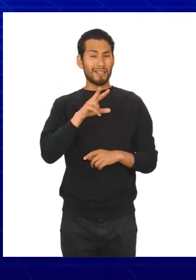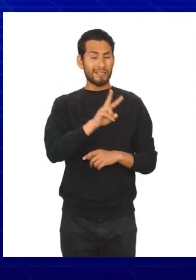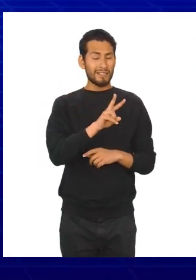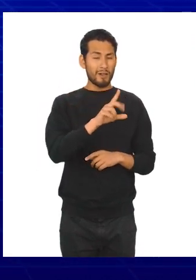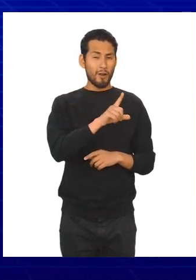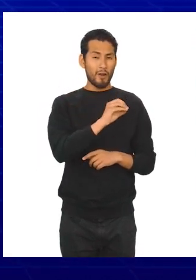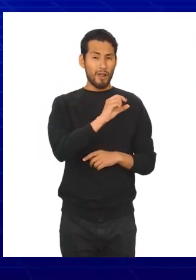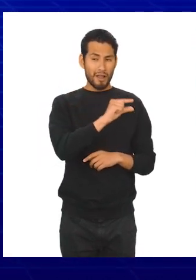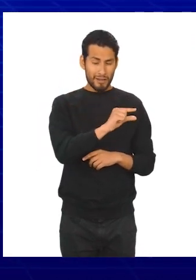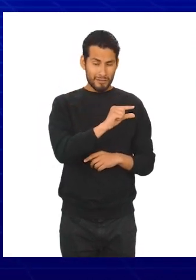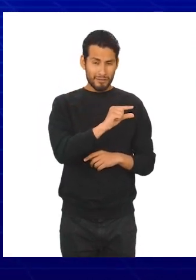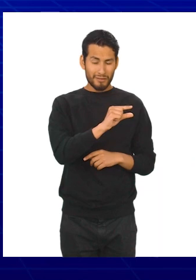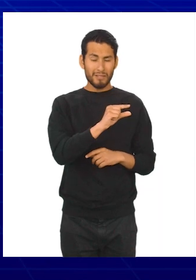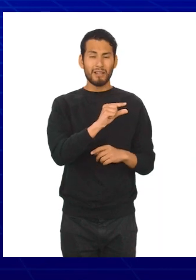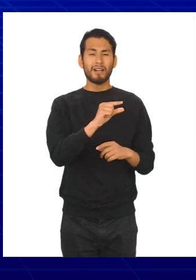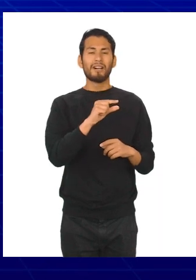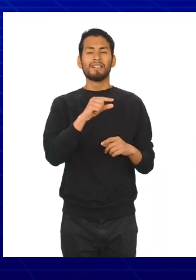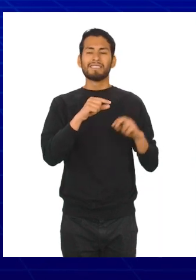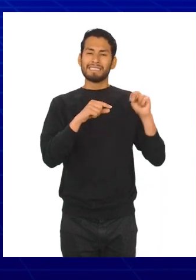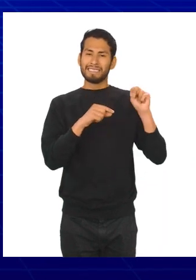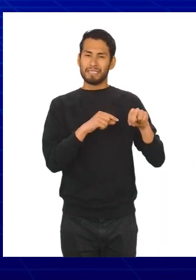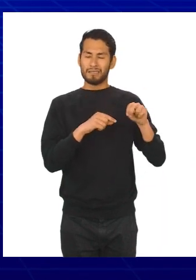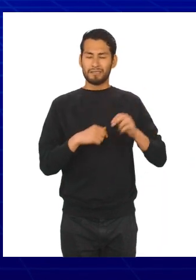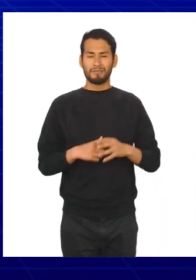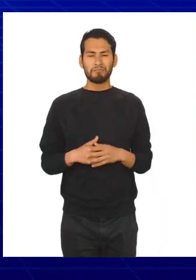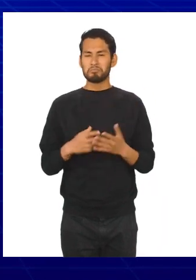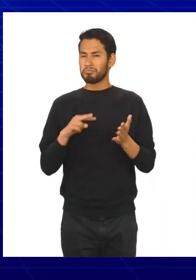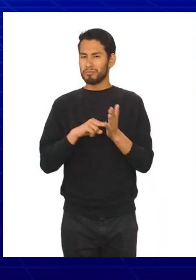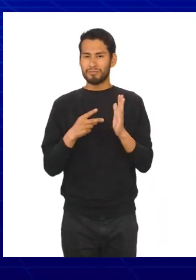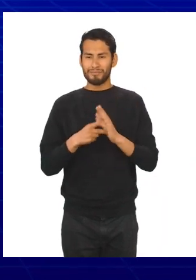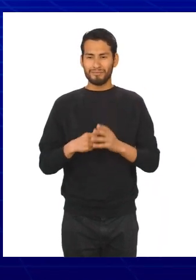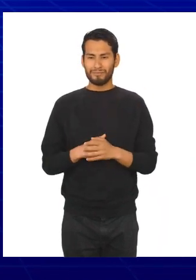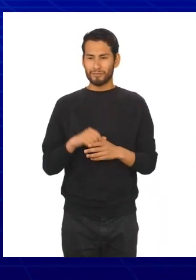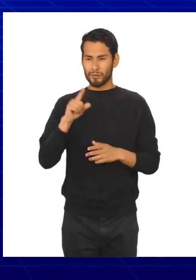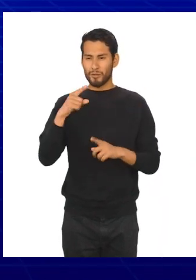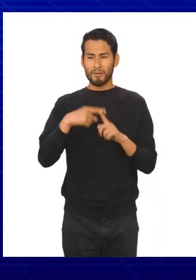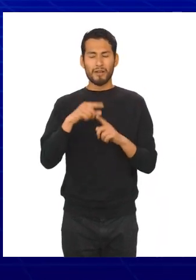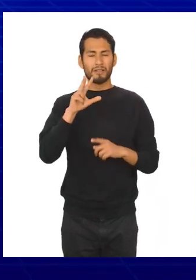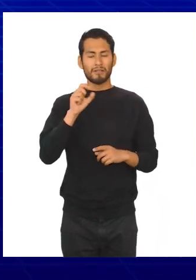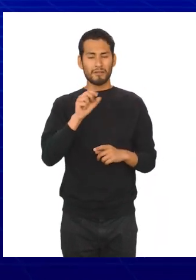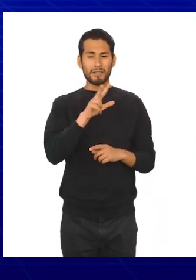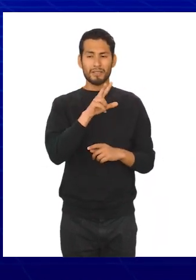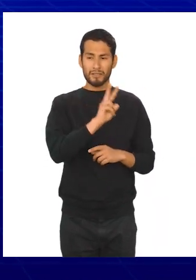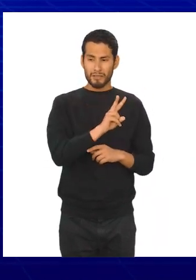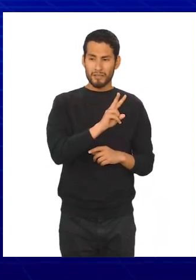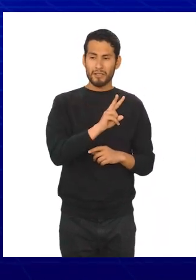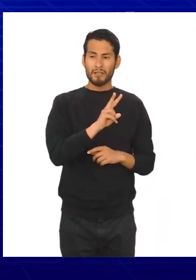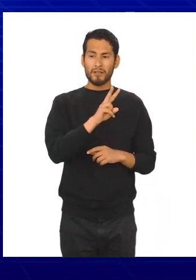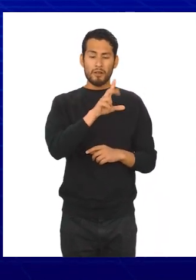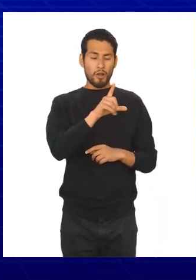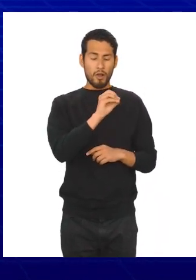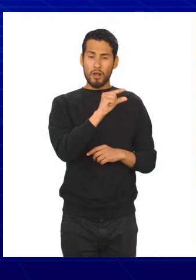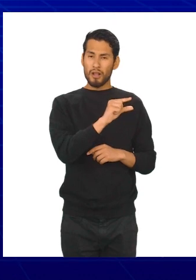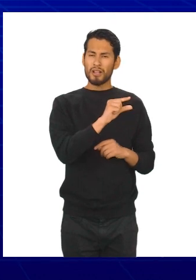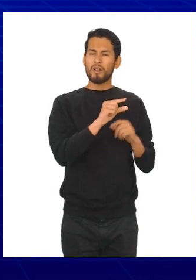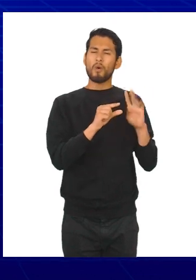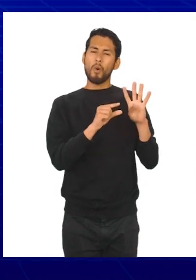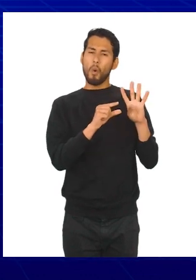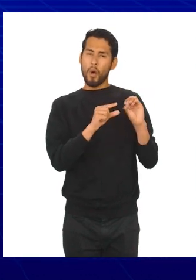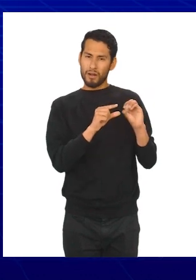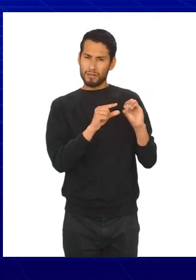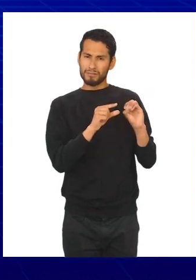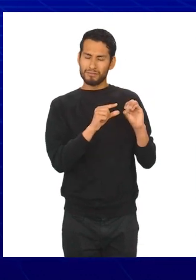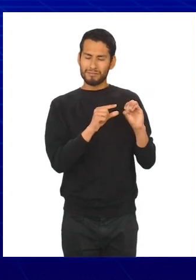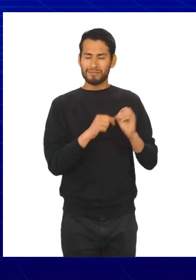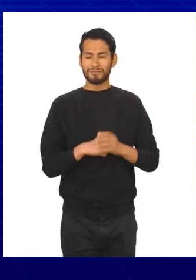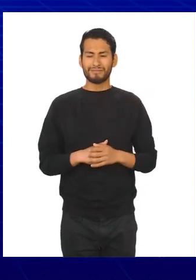,32 por logaritmo de n. Es decir, 1 más 3,32 por logaritmo